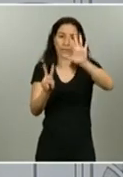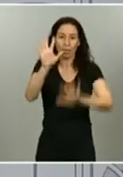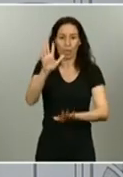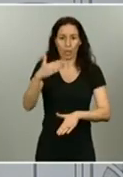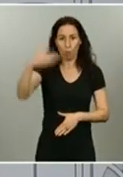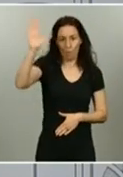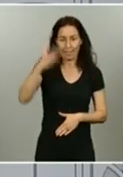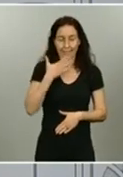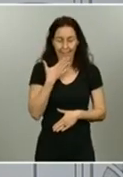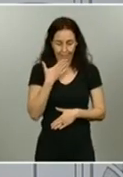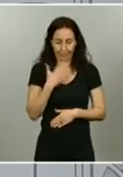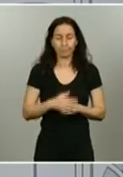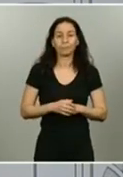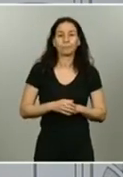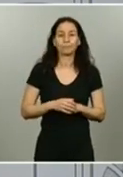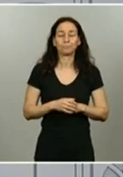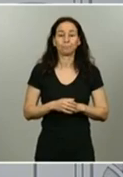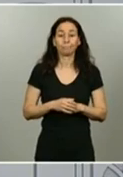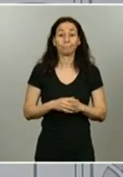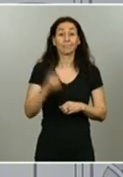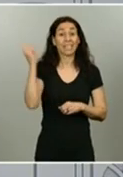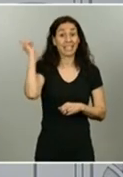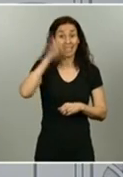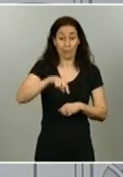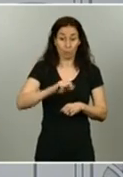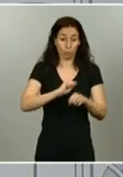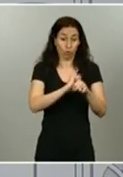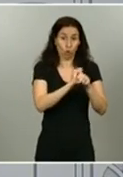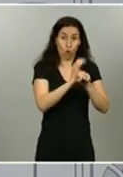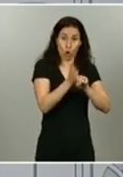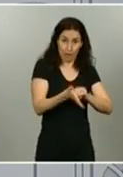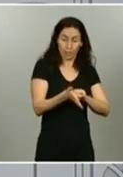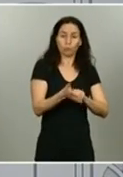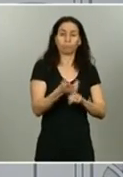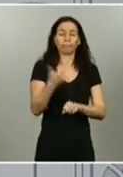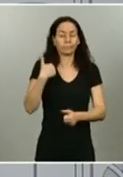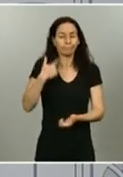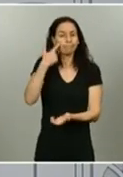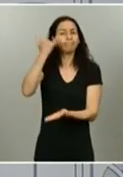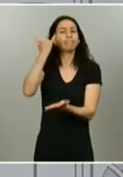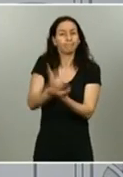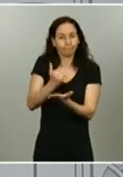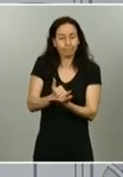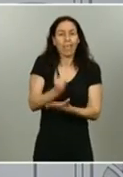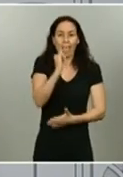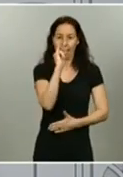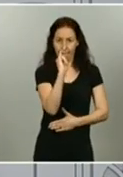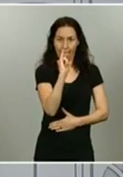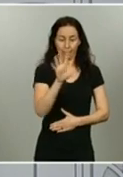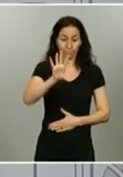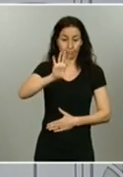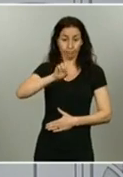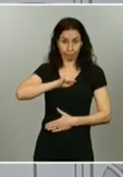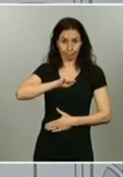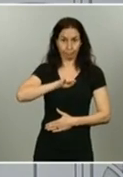al menos con un diagnóstico de confirmación ha producido un total de 27